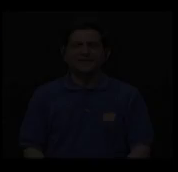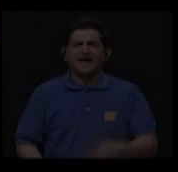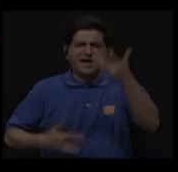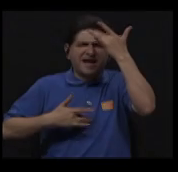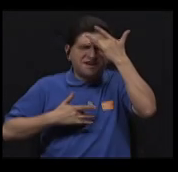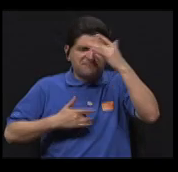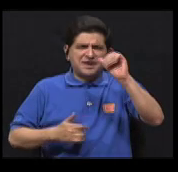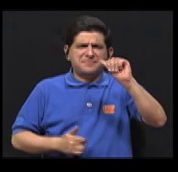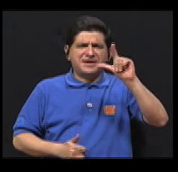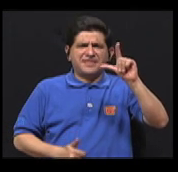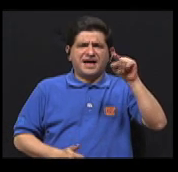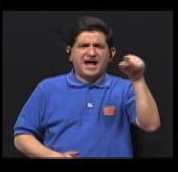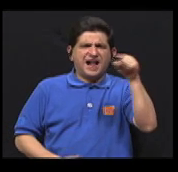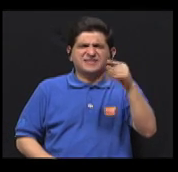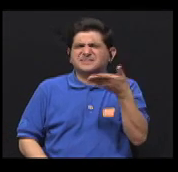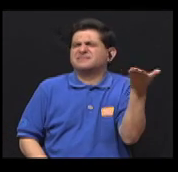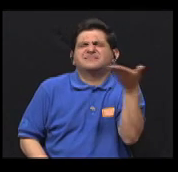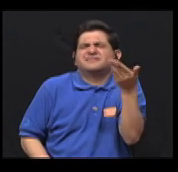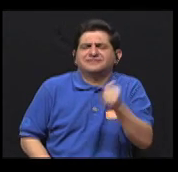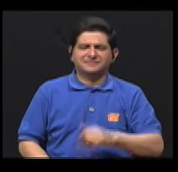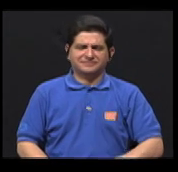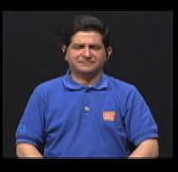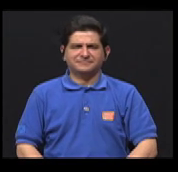¿Qué es la enfermedad de Alzheimer?